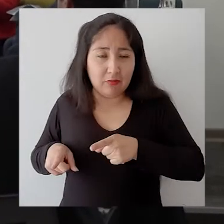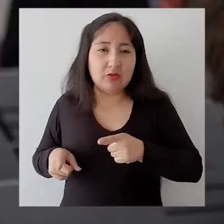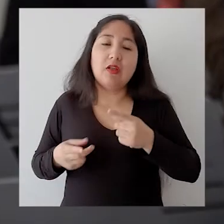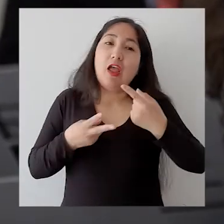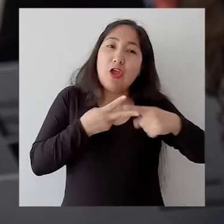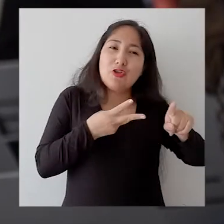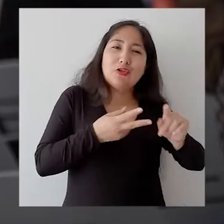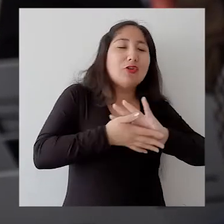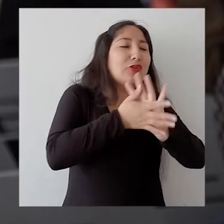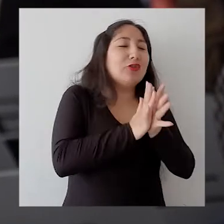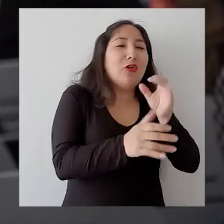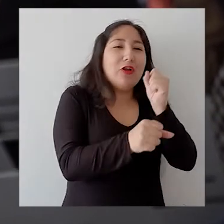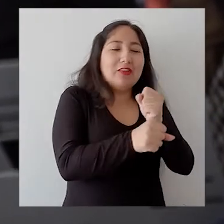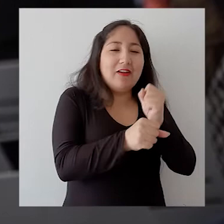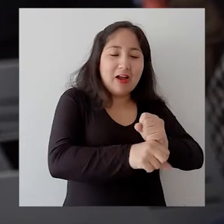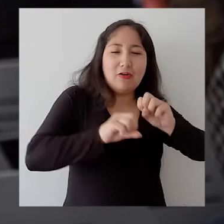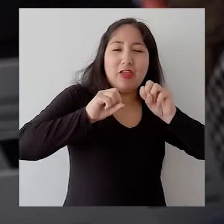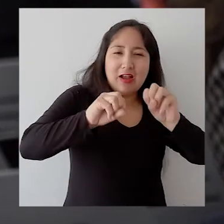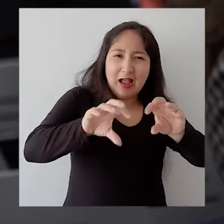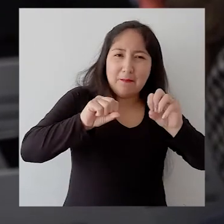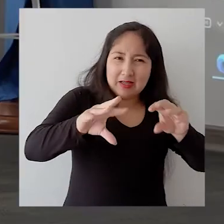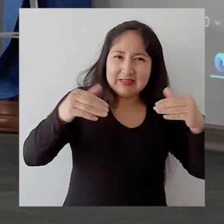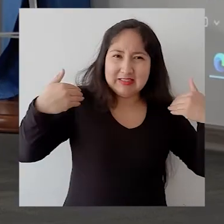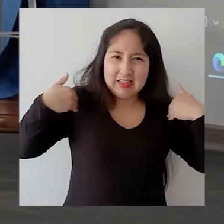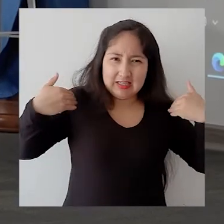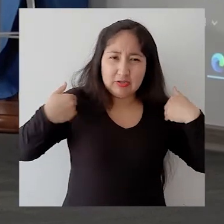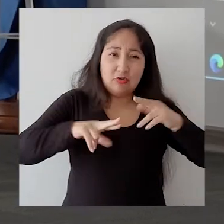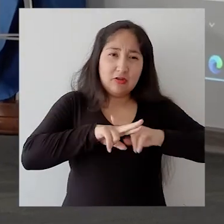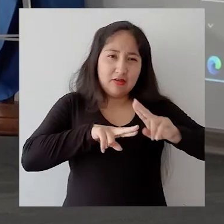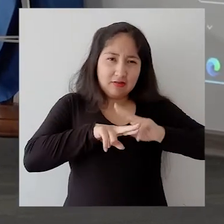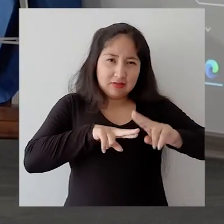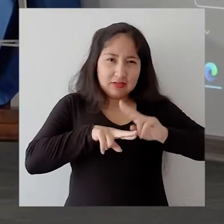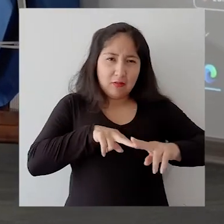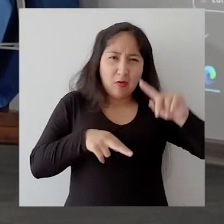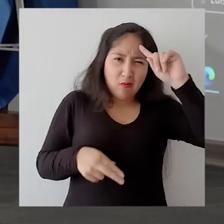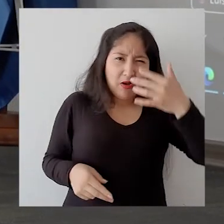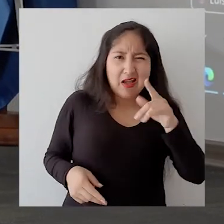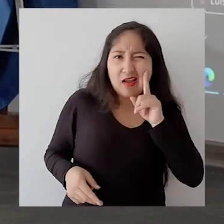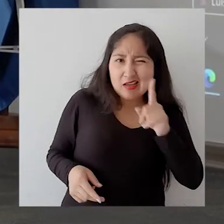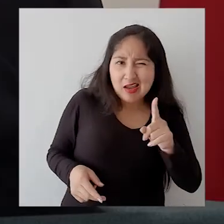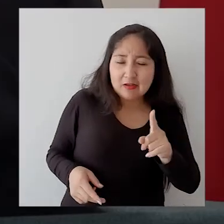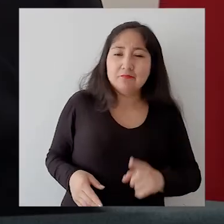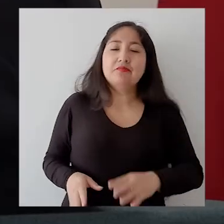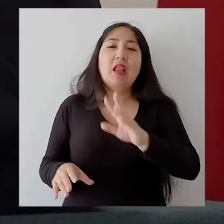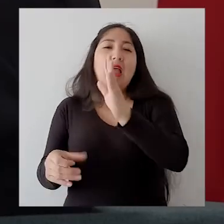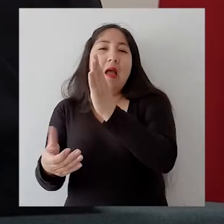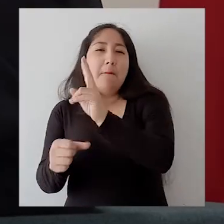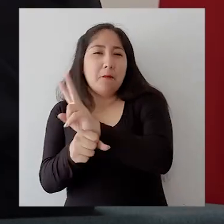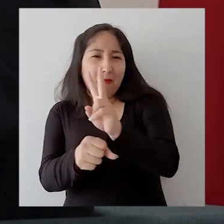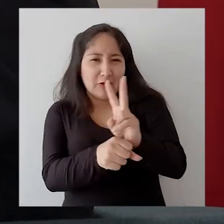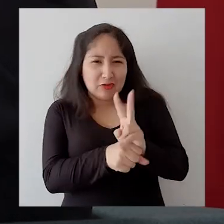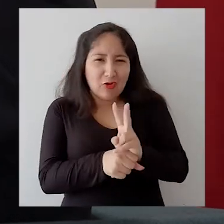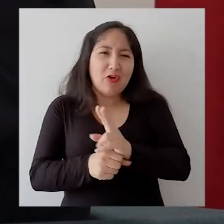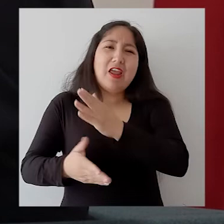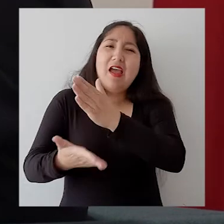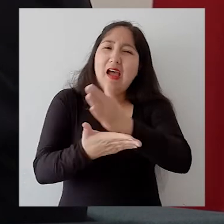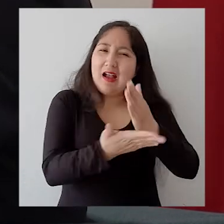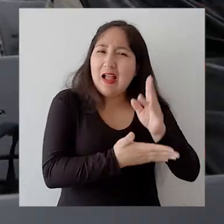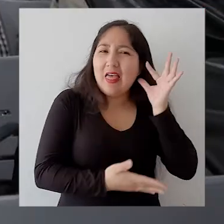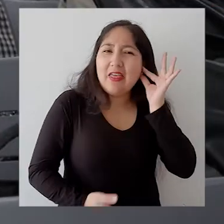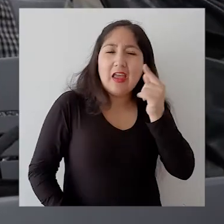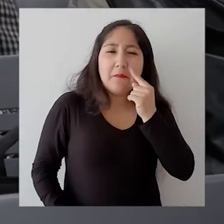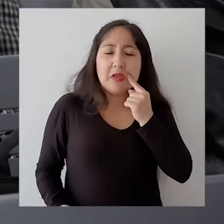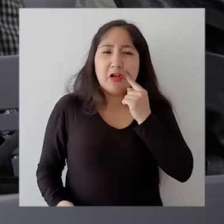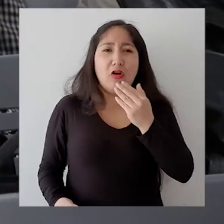otra parte, en todo el trabajo de capacitación que realizamos para académicos, académicas, profesionales, y también en la formación